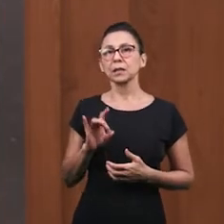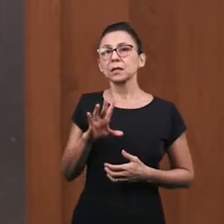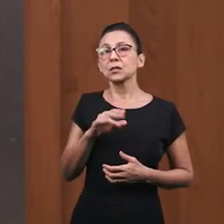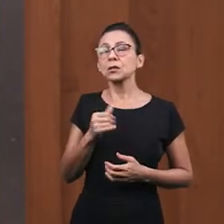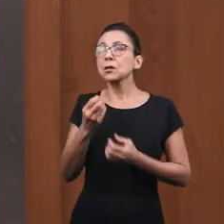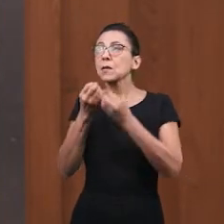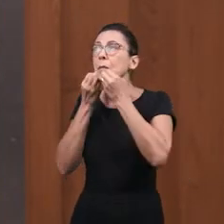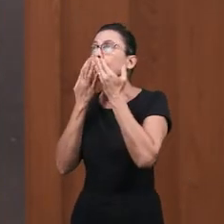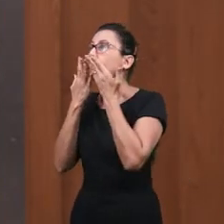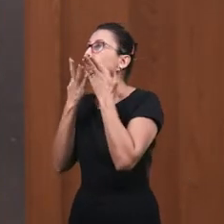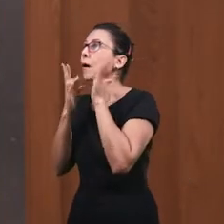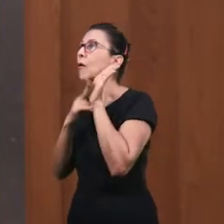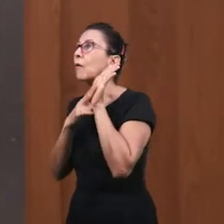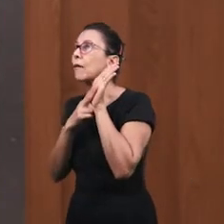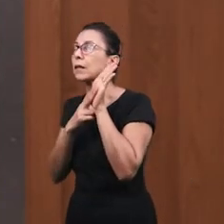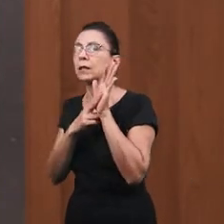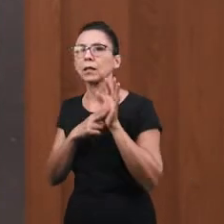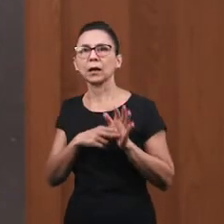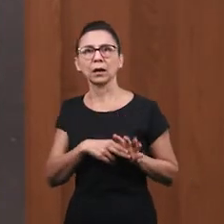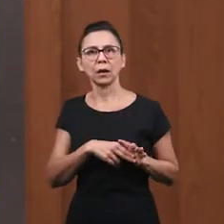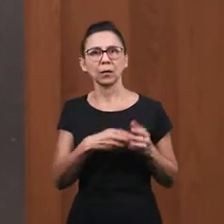Pero miren